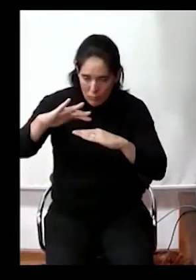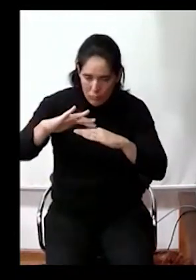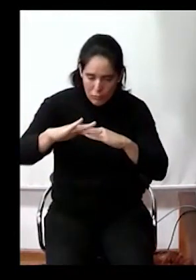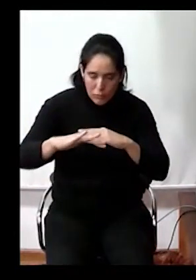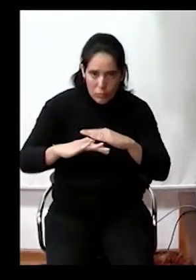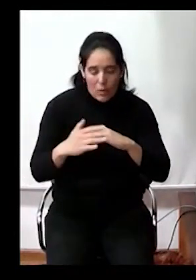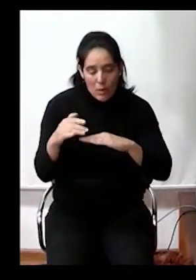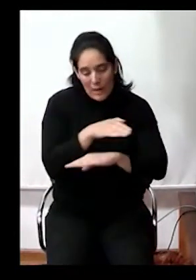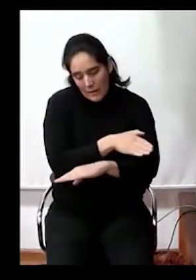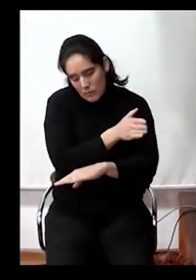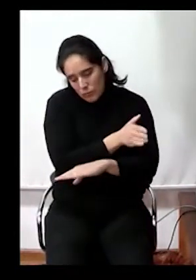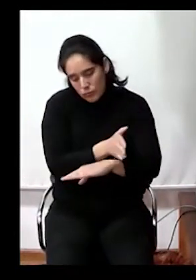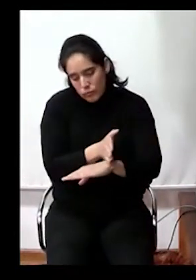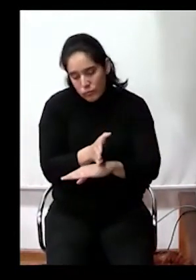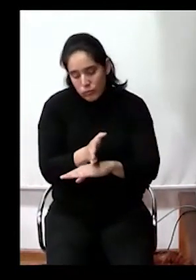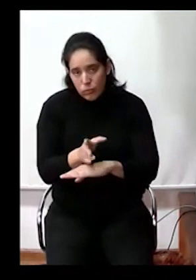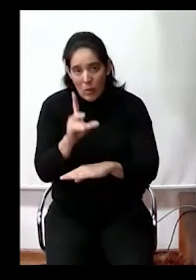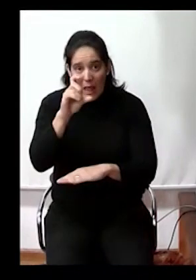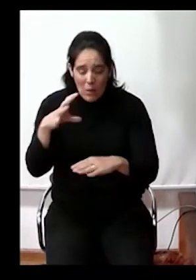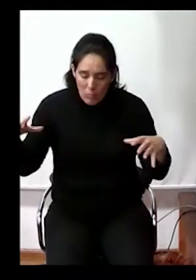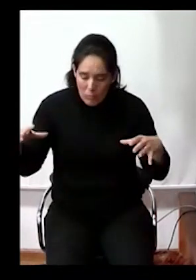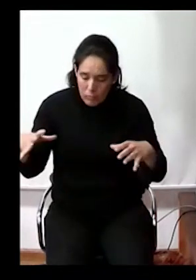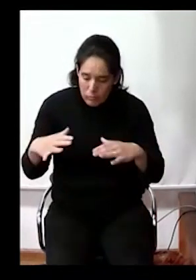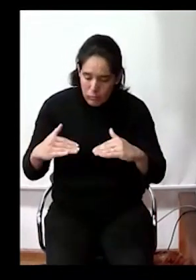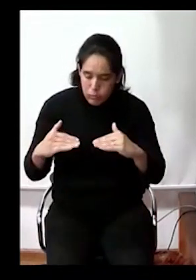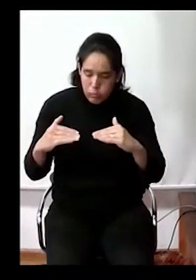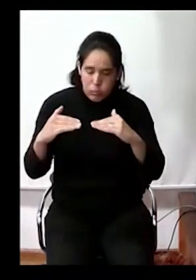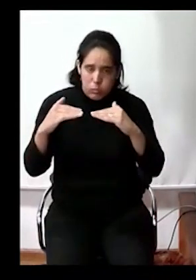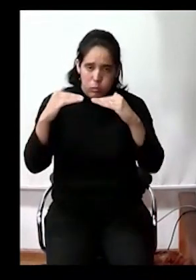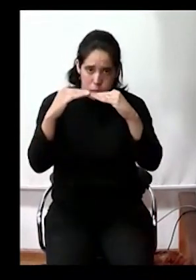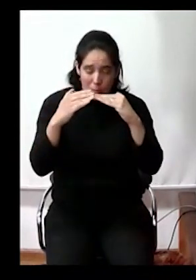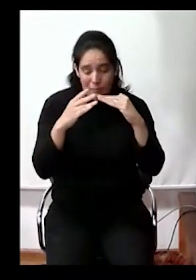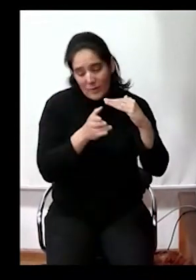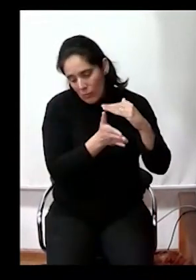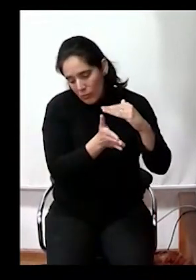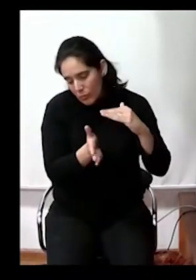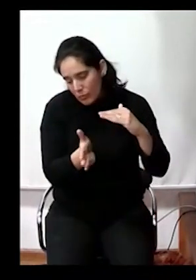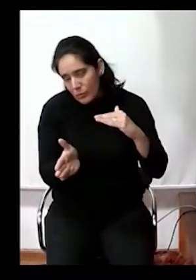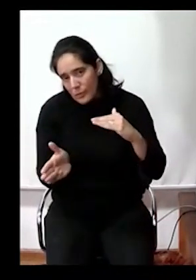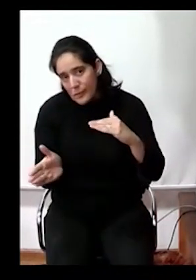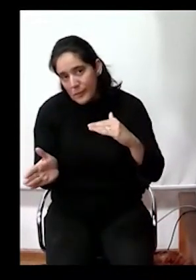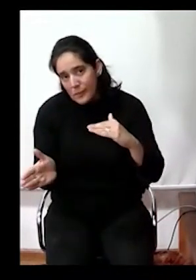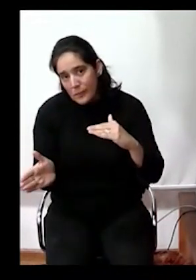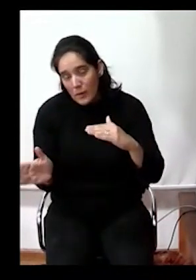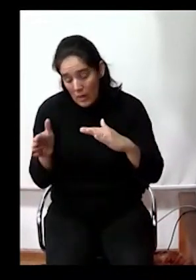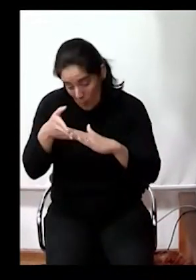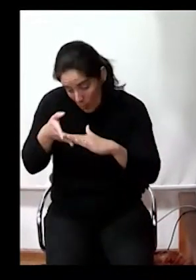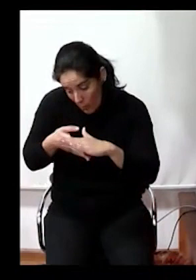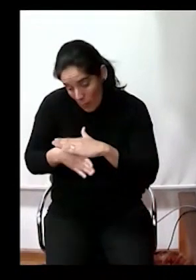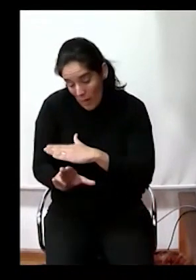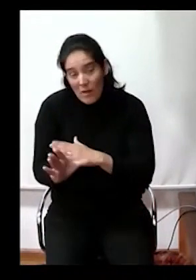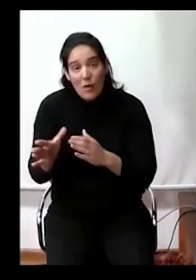desagüe de la calle Rivera. Estas aguas deberían correr y desaguar por los canales que pasan por debajo de la